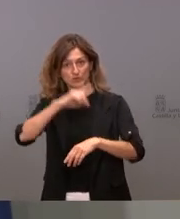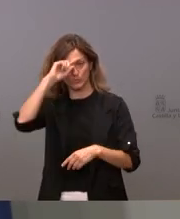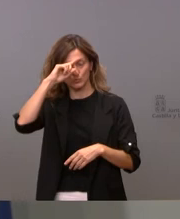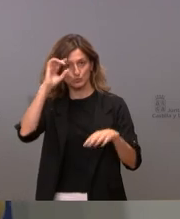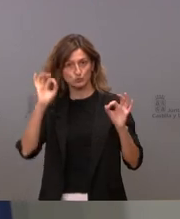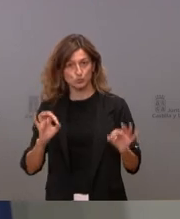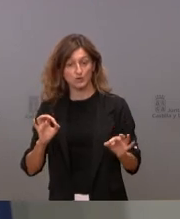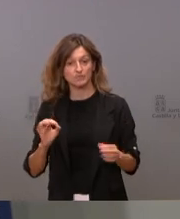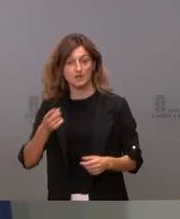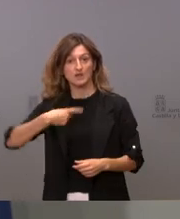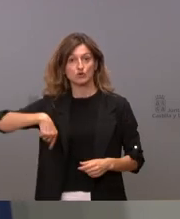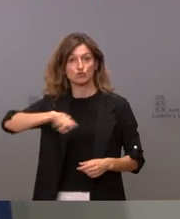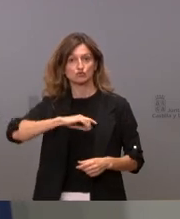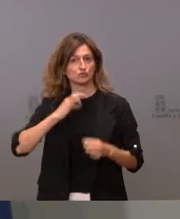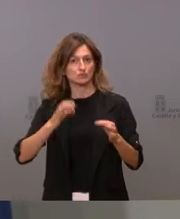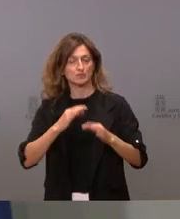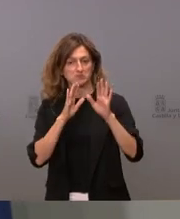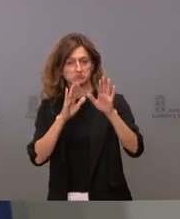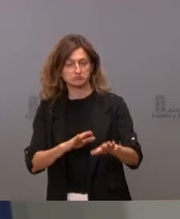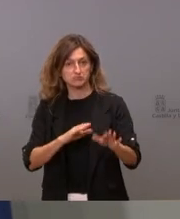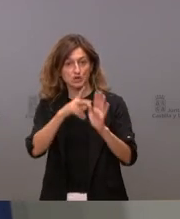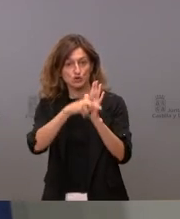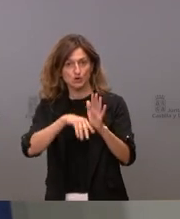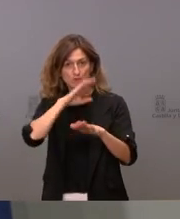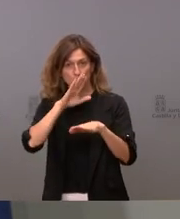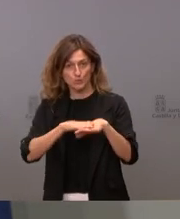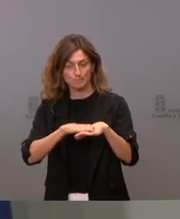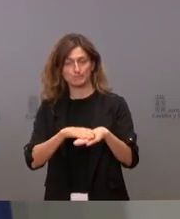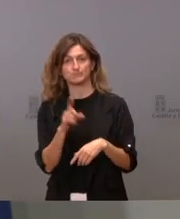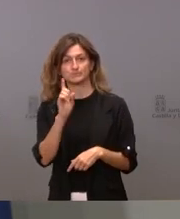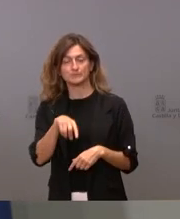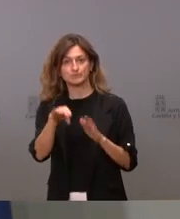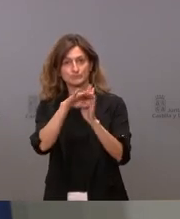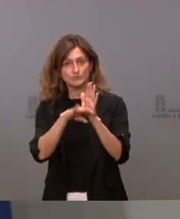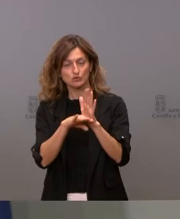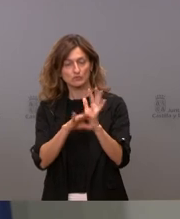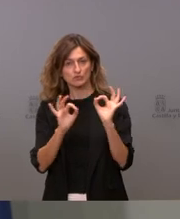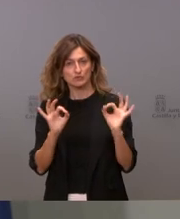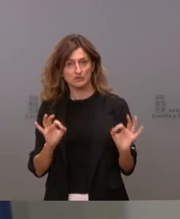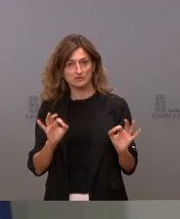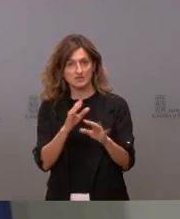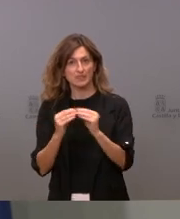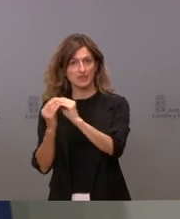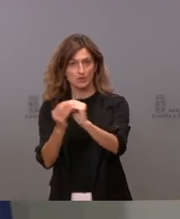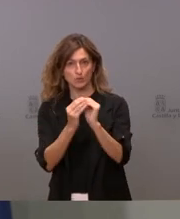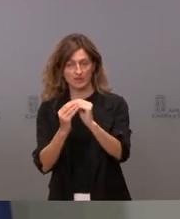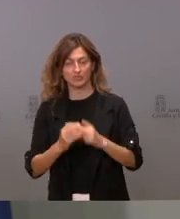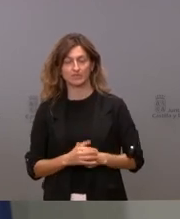nosotros siempre hemos sido partidarios de que se cumpla la norma y que se cumpla en condiciones de igualdad